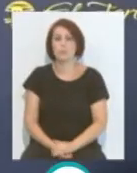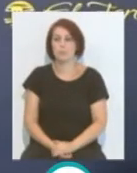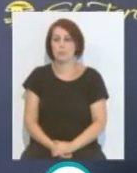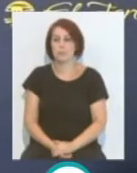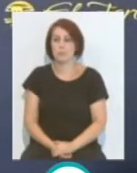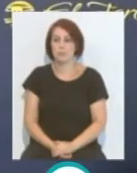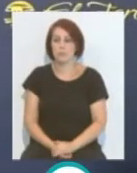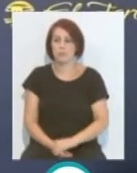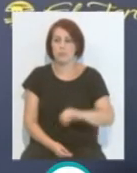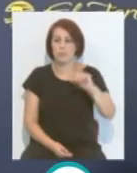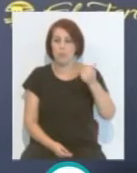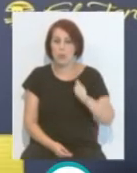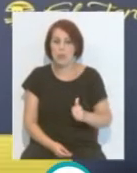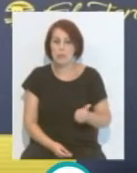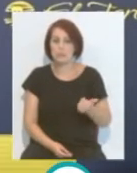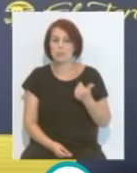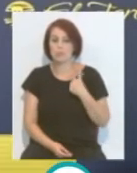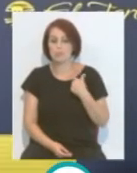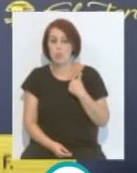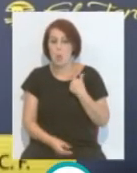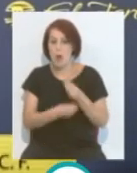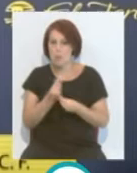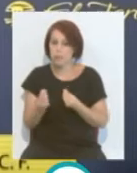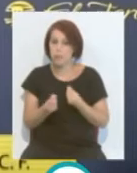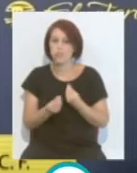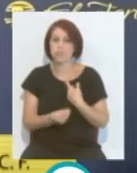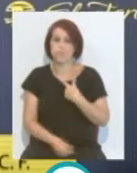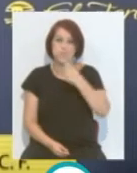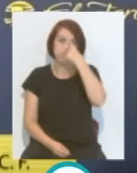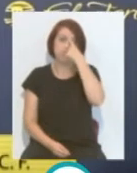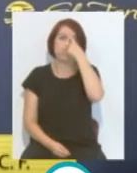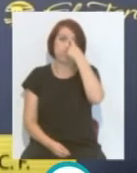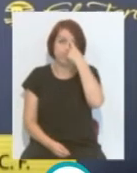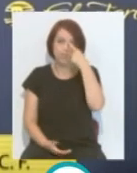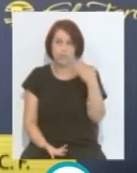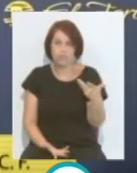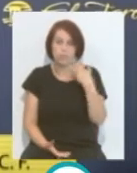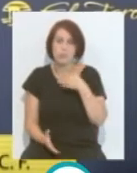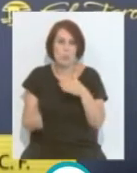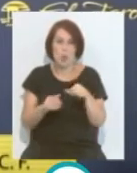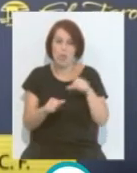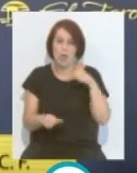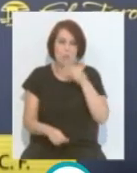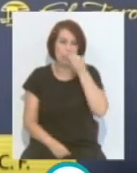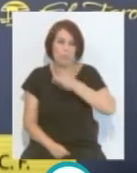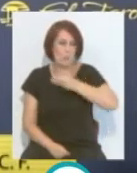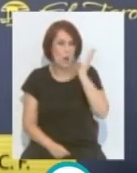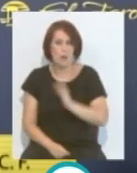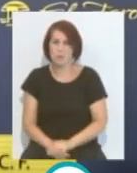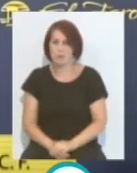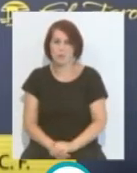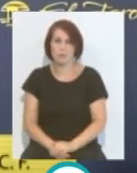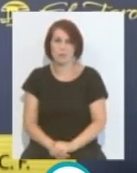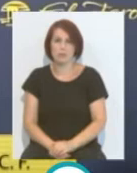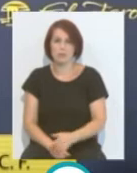Pues el balance que yo hago y que me viene a la cabeza es que ha sido una temporada espectacular. Ha sido una